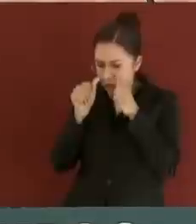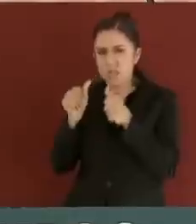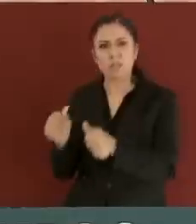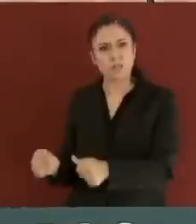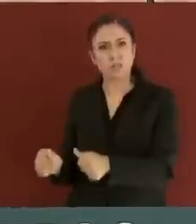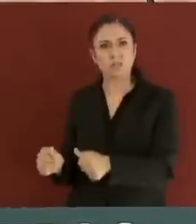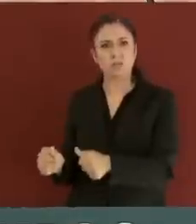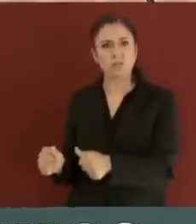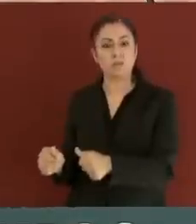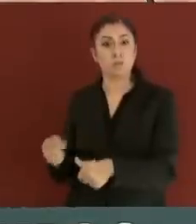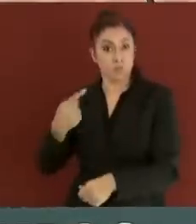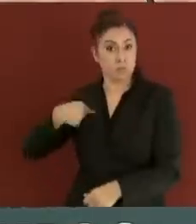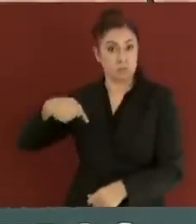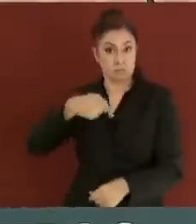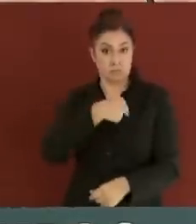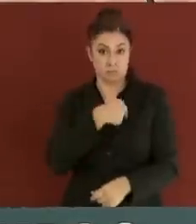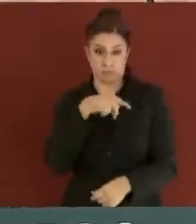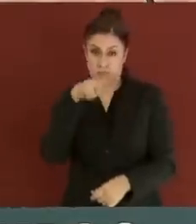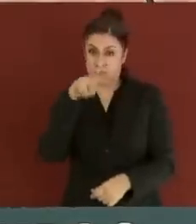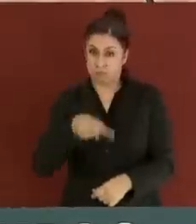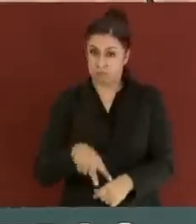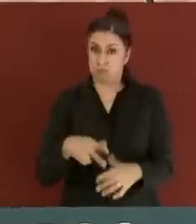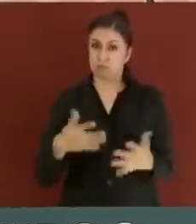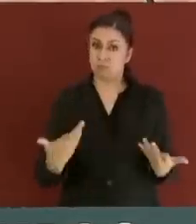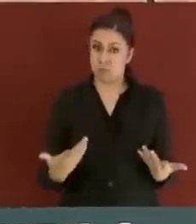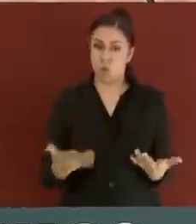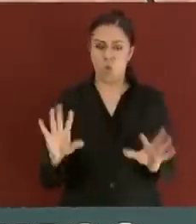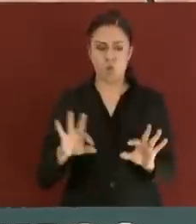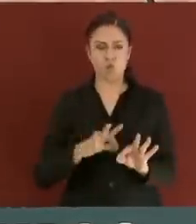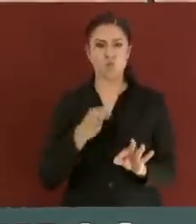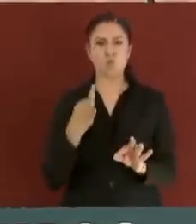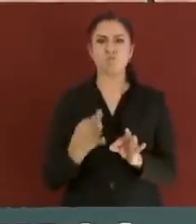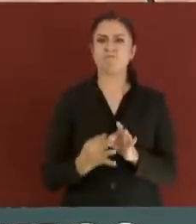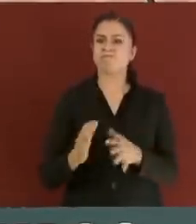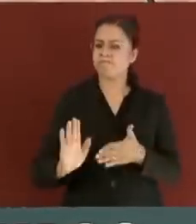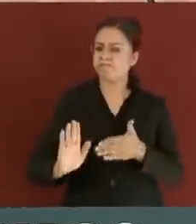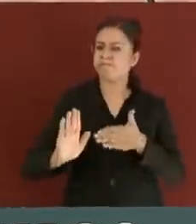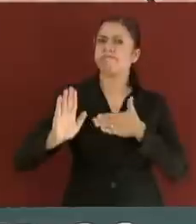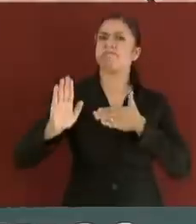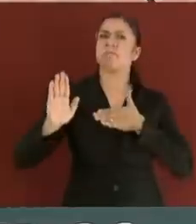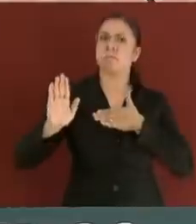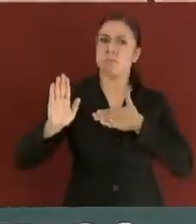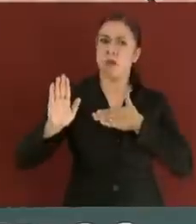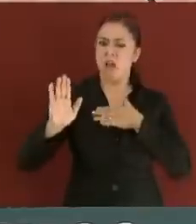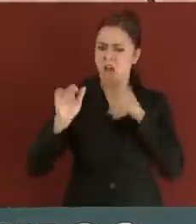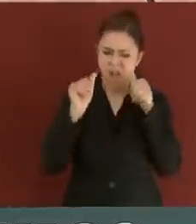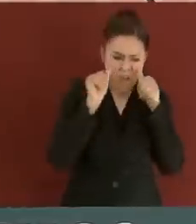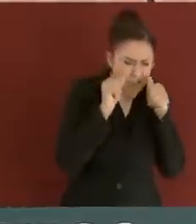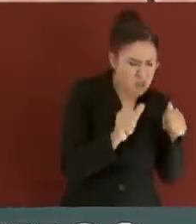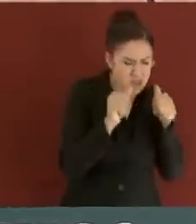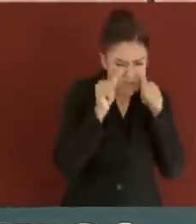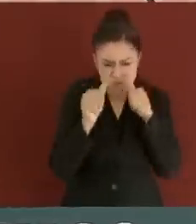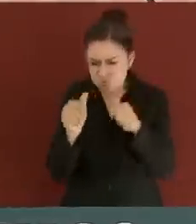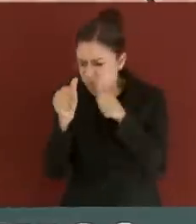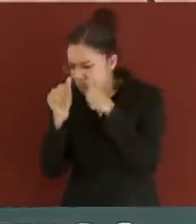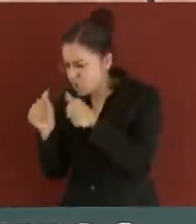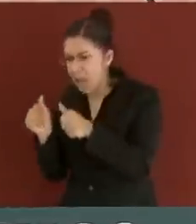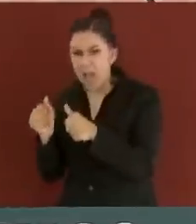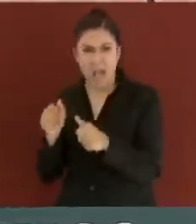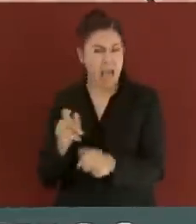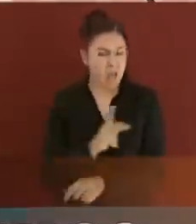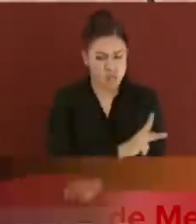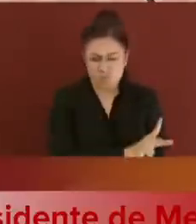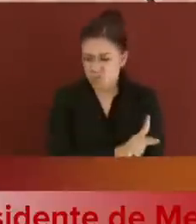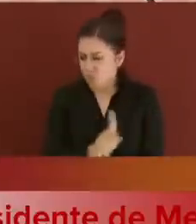Estamos cumpliendo con el compromiso de atender a todos, de escuchar a todos, de